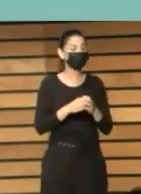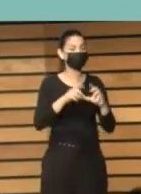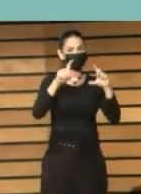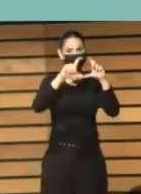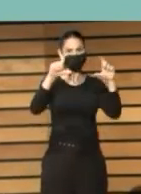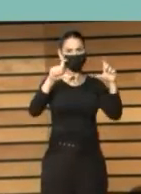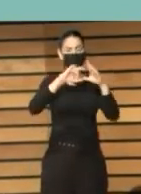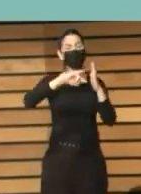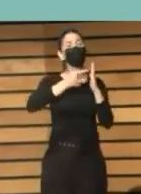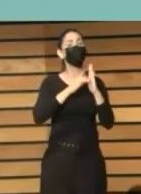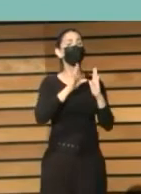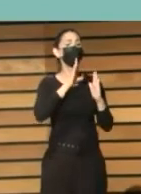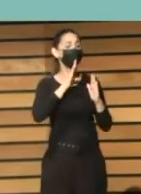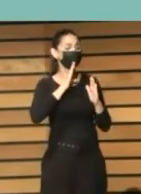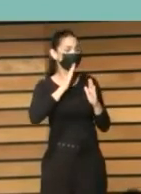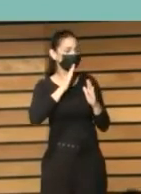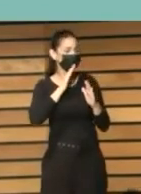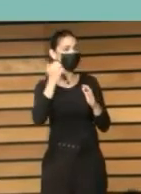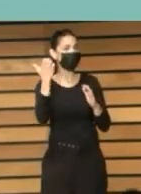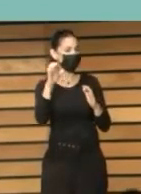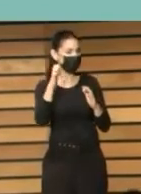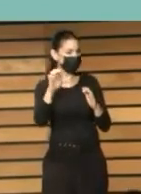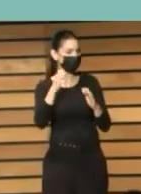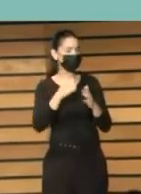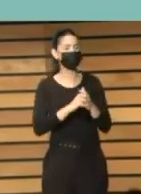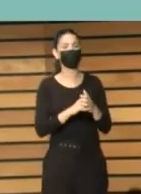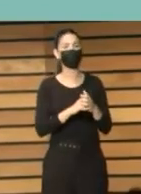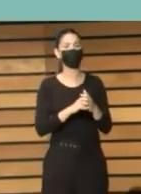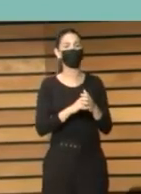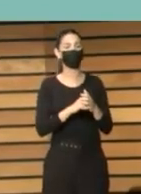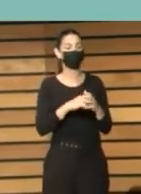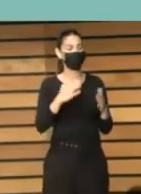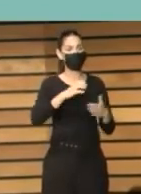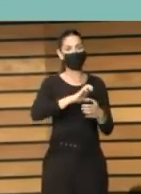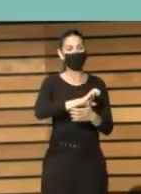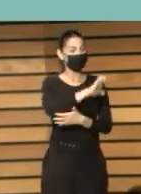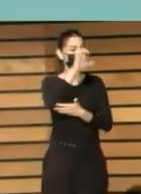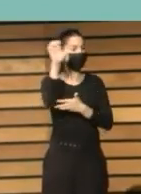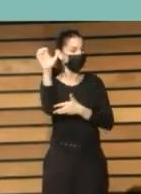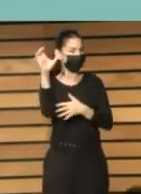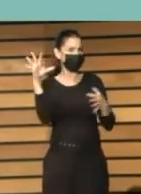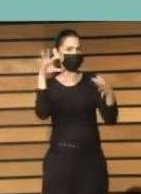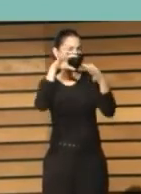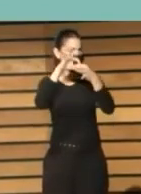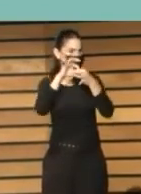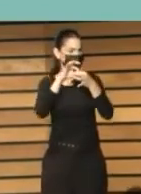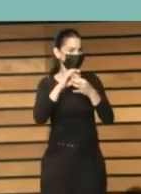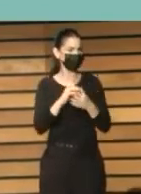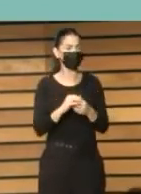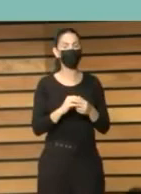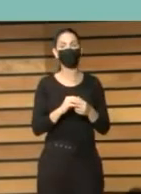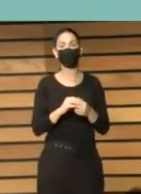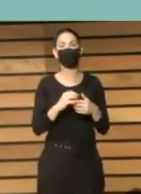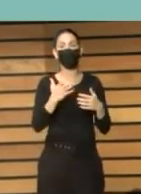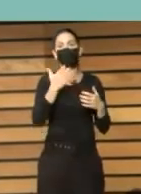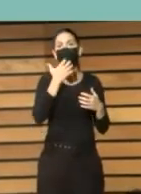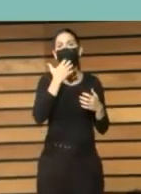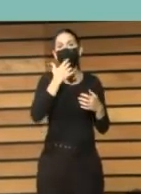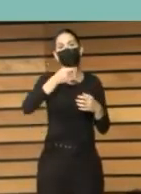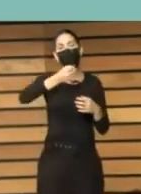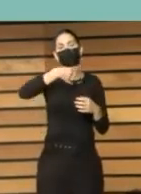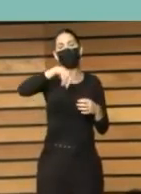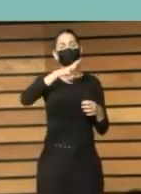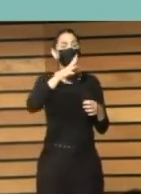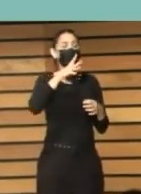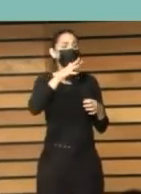única digamos vía de colaboración europea que la Unión Europea pone a disposición de bibliotecas por ejemplo nosotros ahora